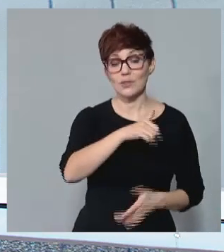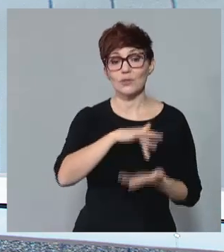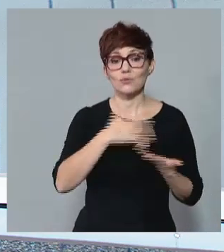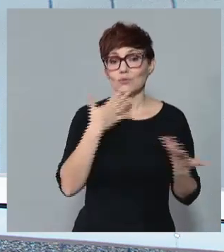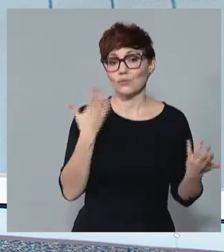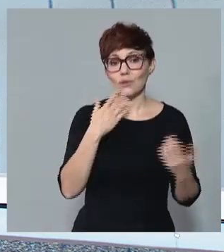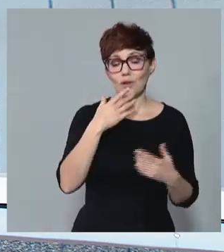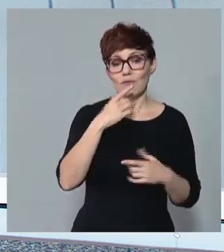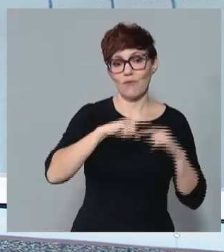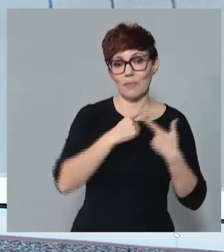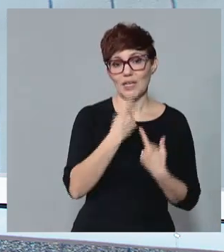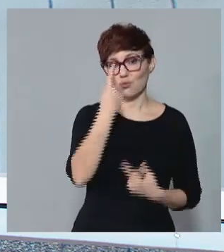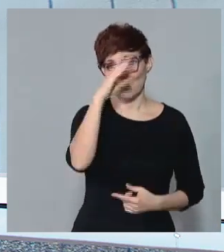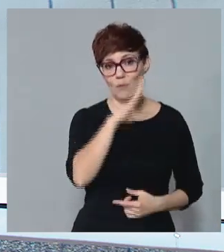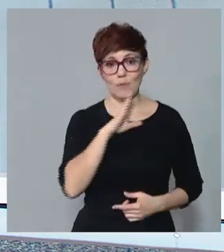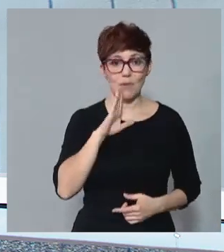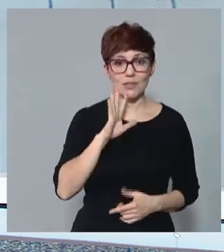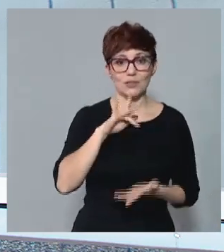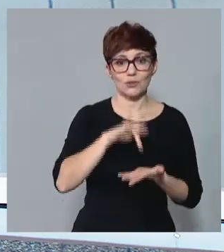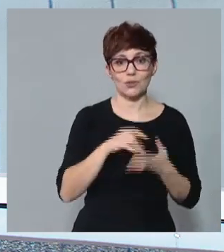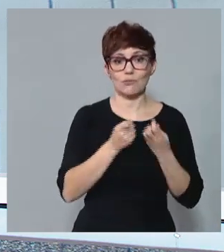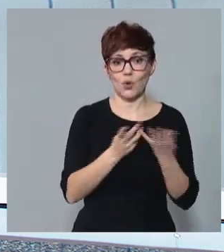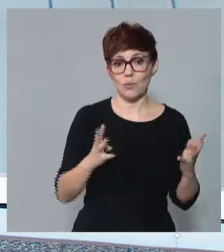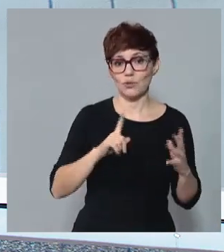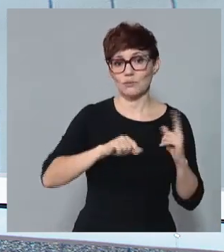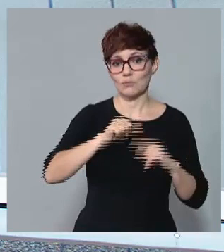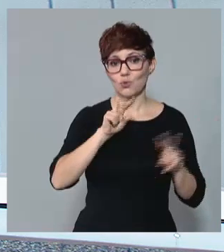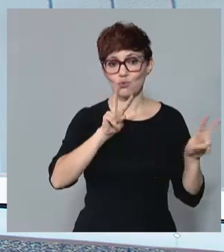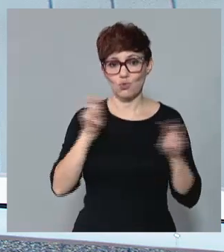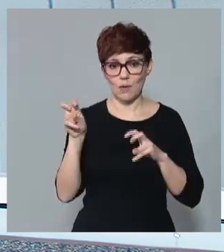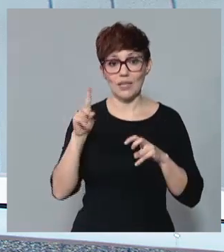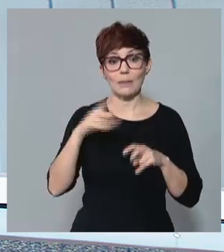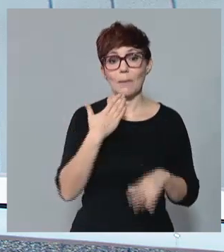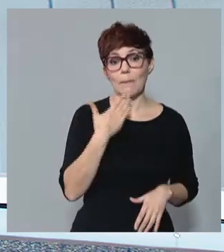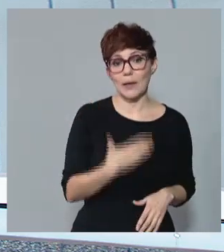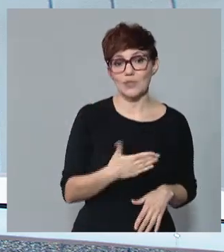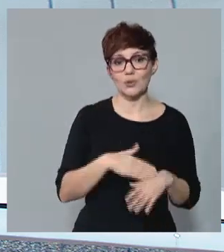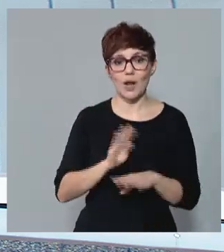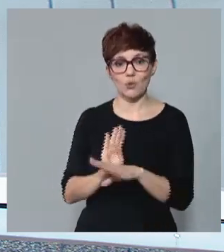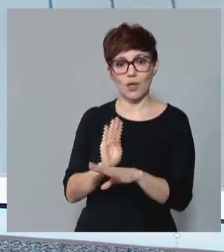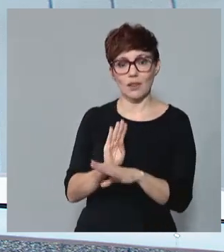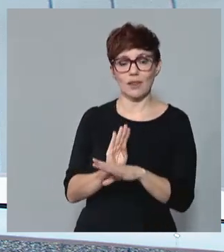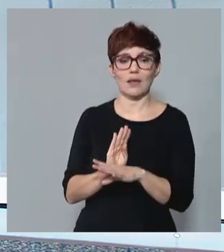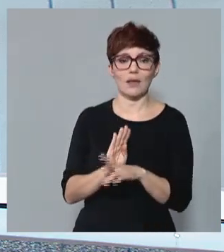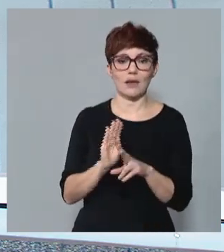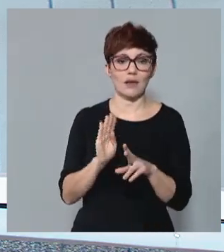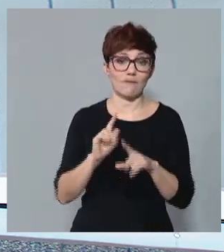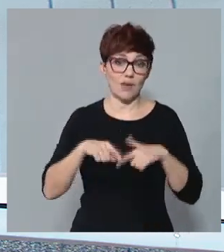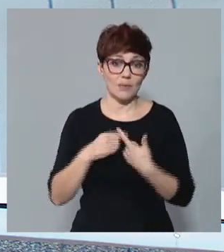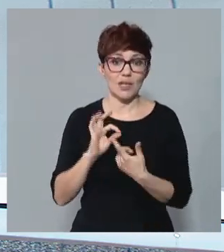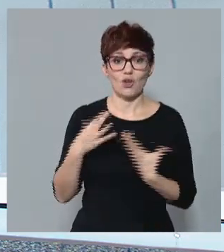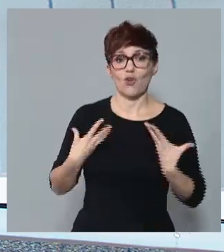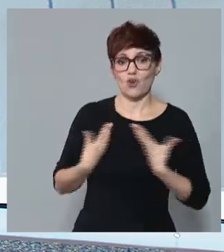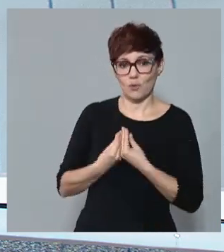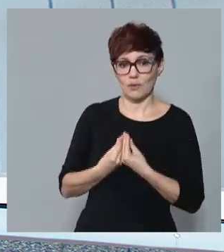monoparentales con dos hijos a las numerosas o incluyen nuevos permisos retributivos para el cuidado de familiares o convivientes. Hoy también se seguirá